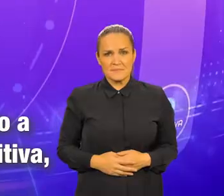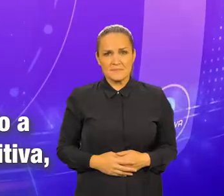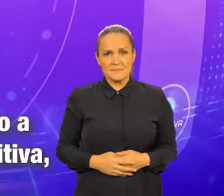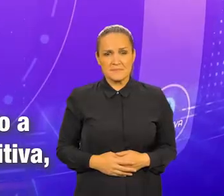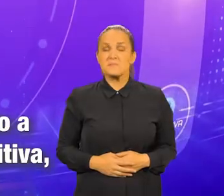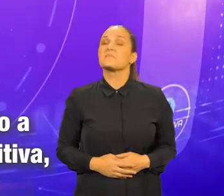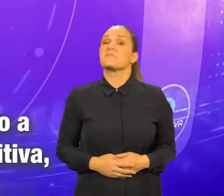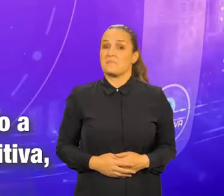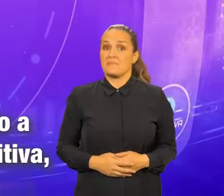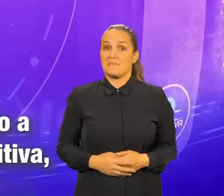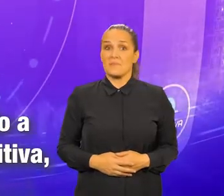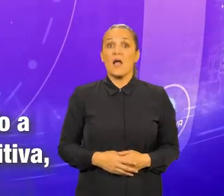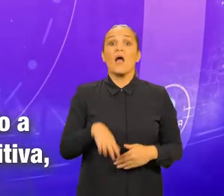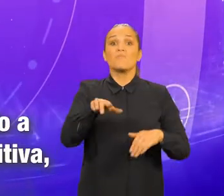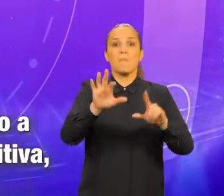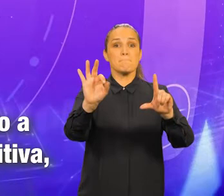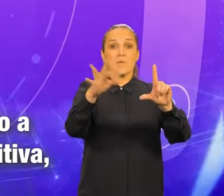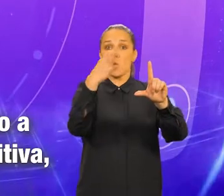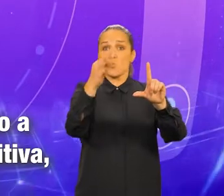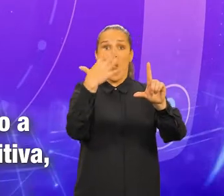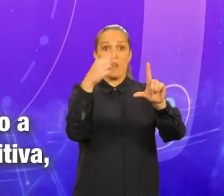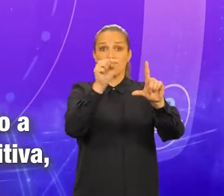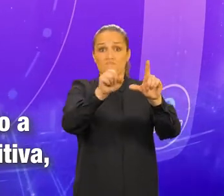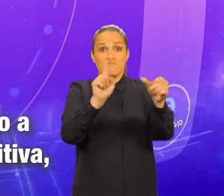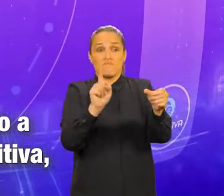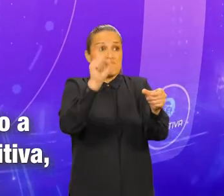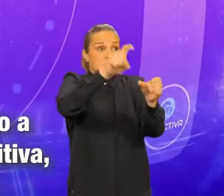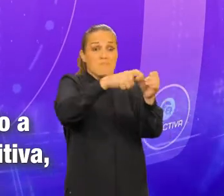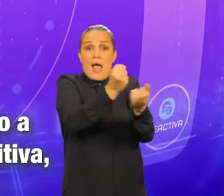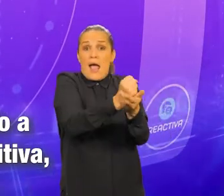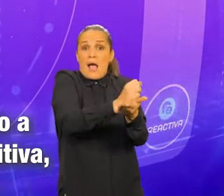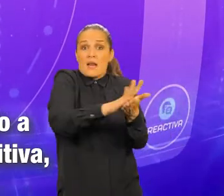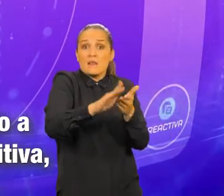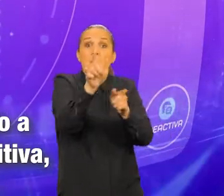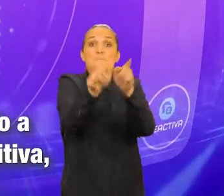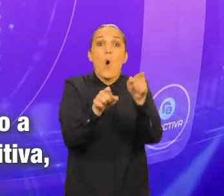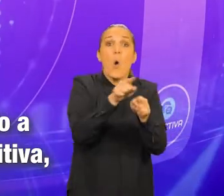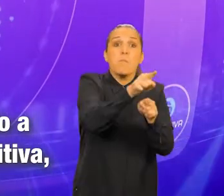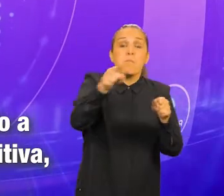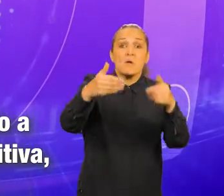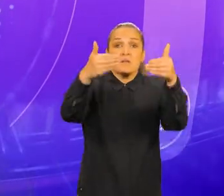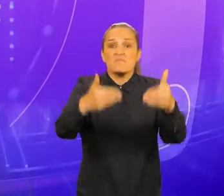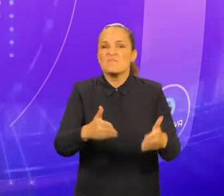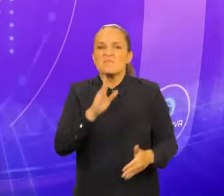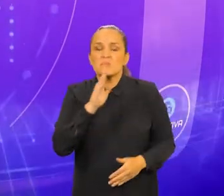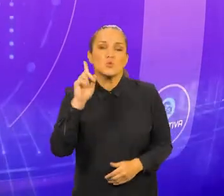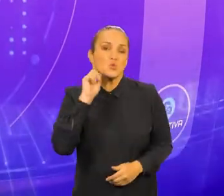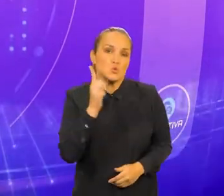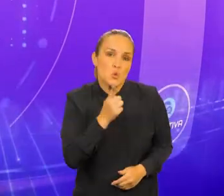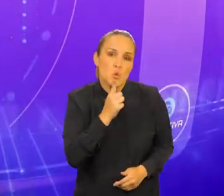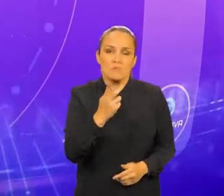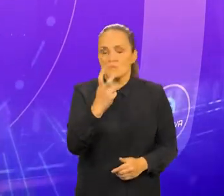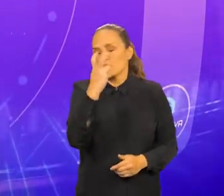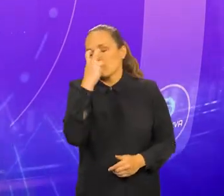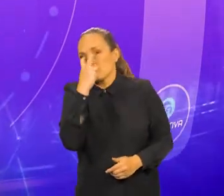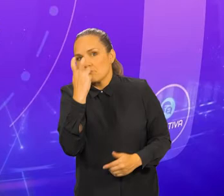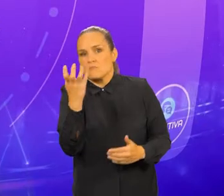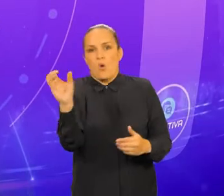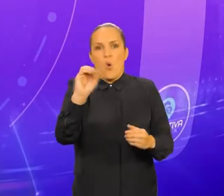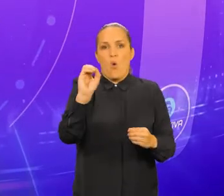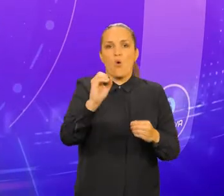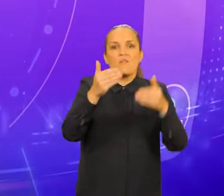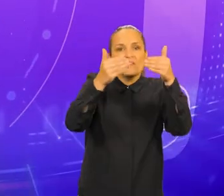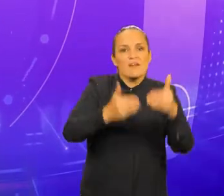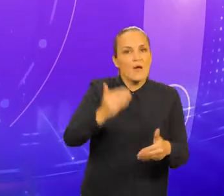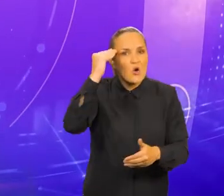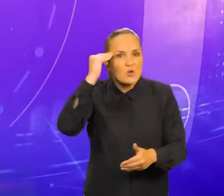Este programa es virtual y gratuito, dirigido a personas que viven con discapacidades auditiva, visual o cognitiva y